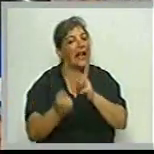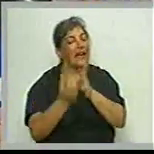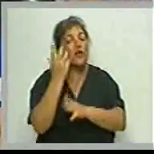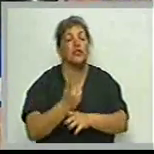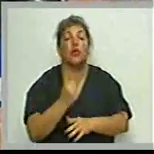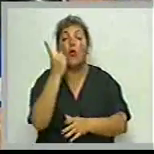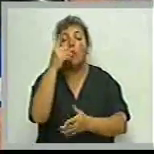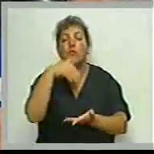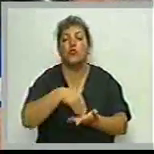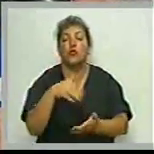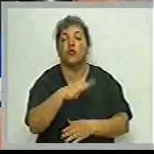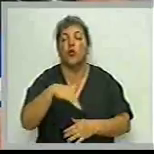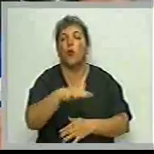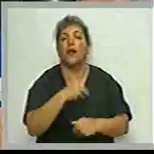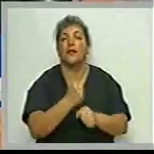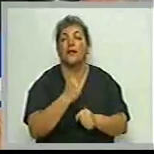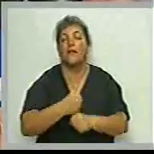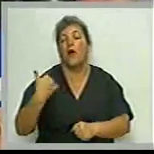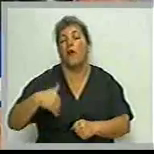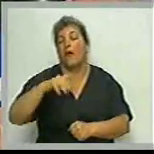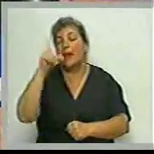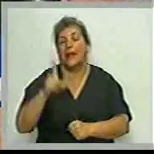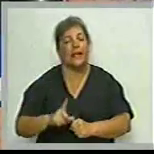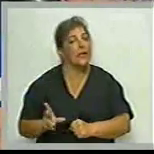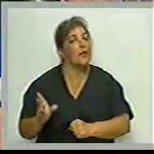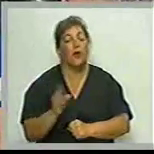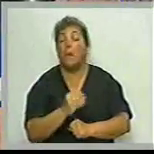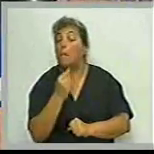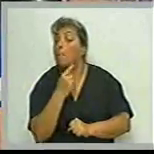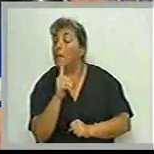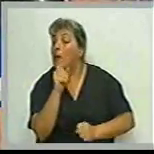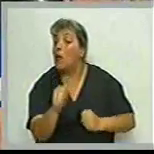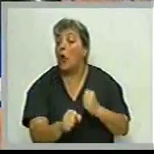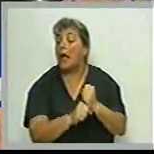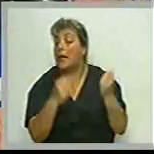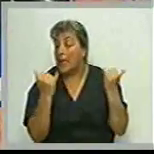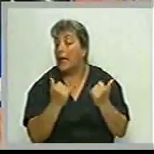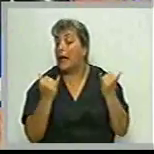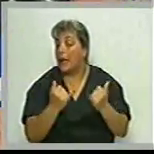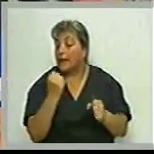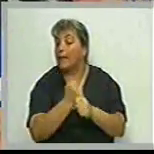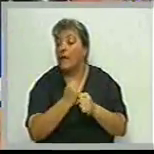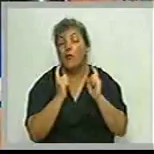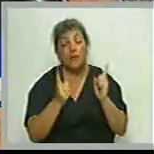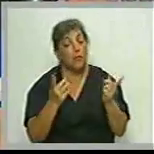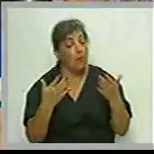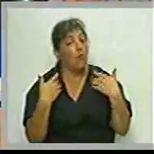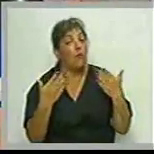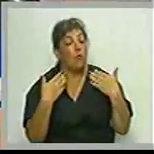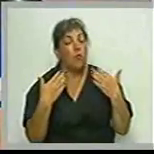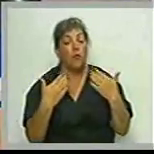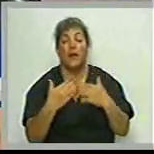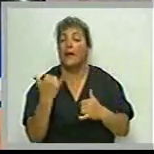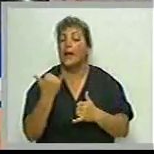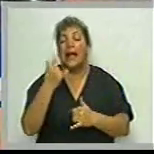de puestos de trabajo en toda la República Argentina, pero mientras esto se dé, también está la posibilidad de que